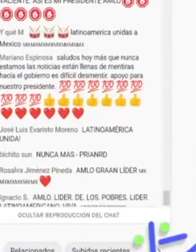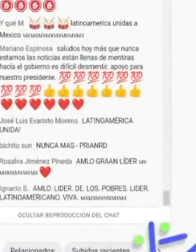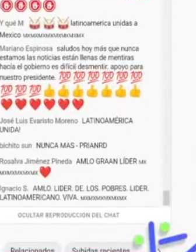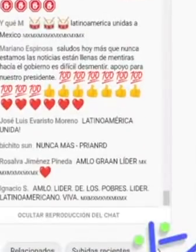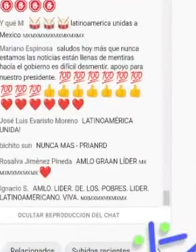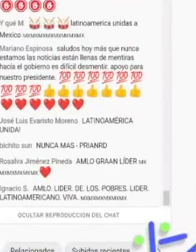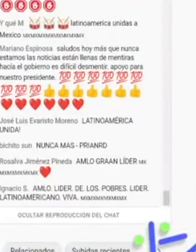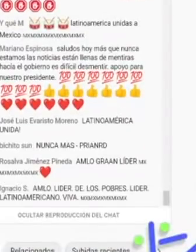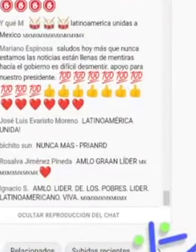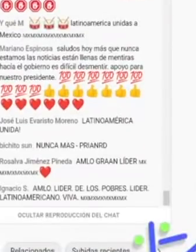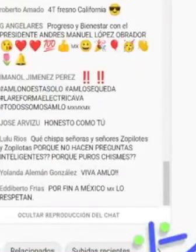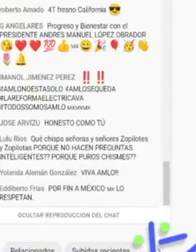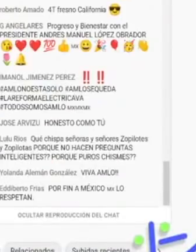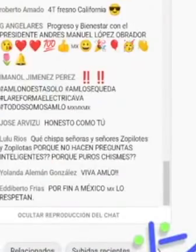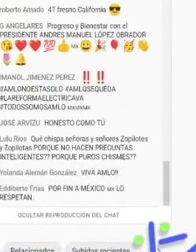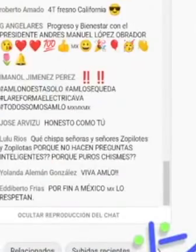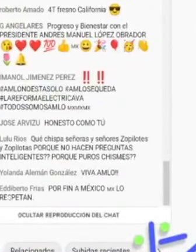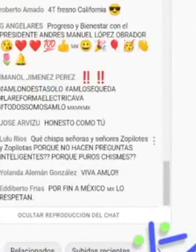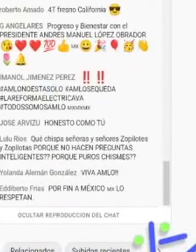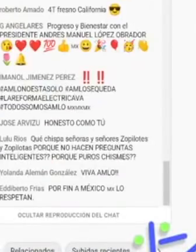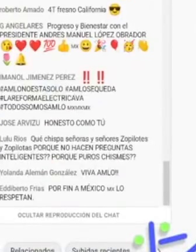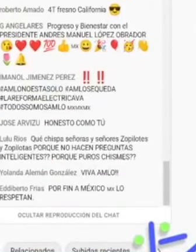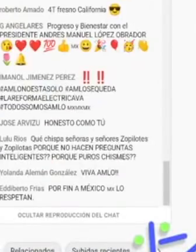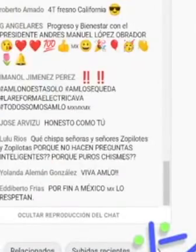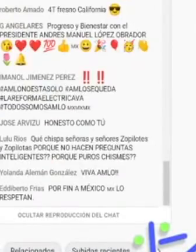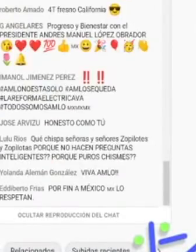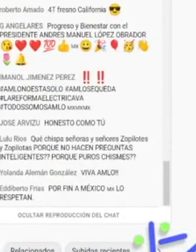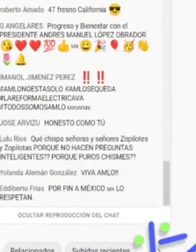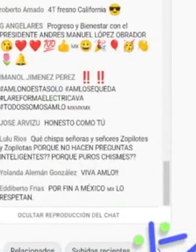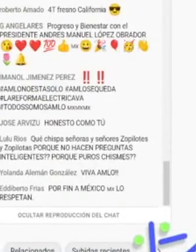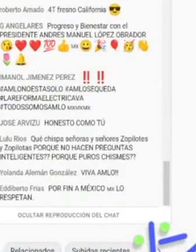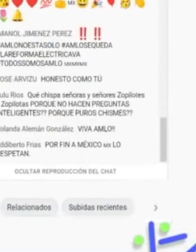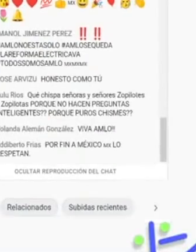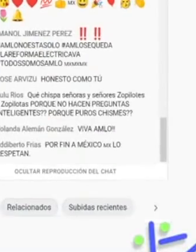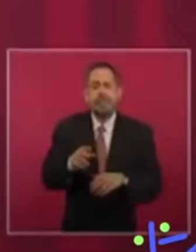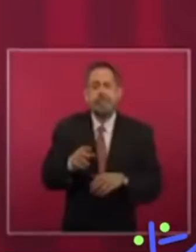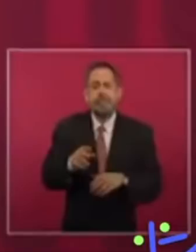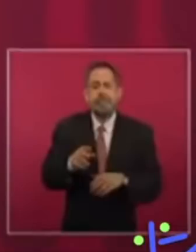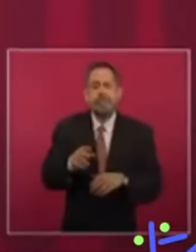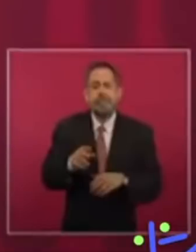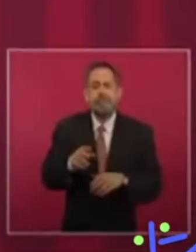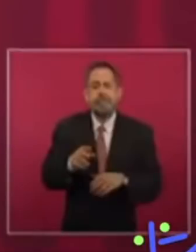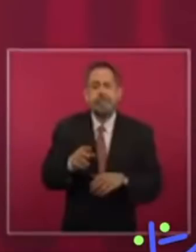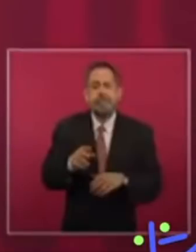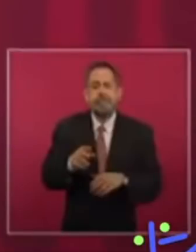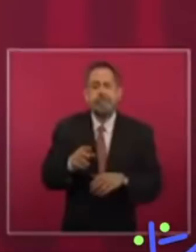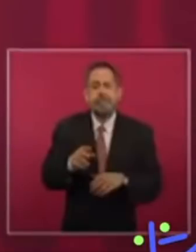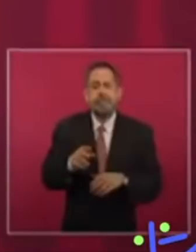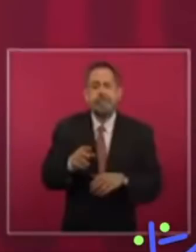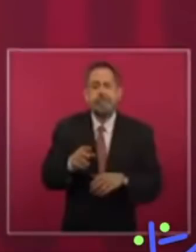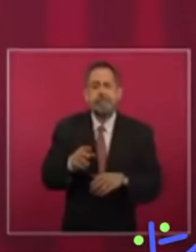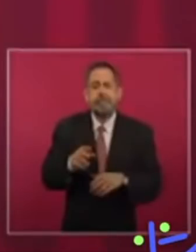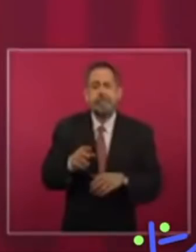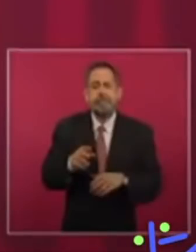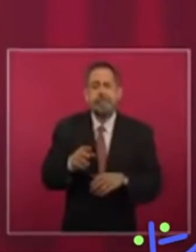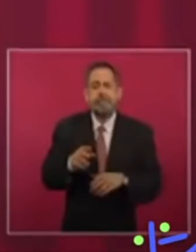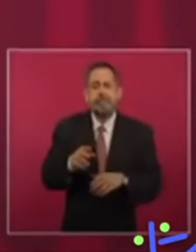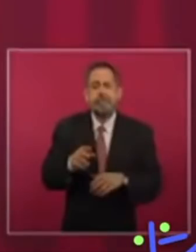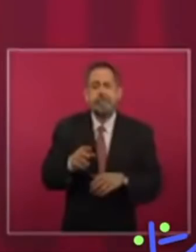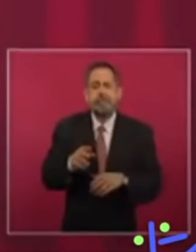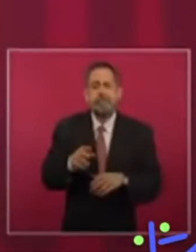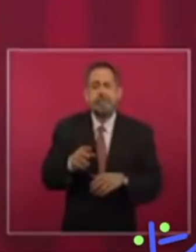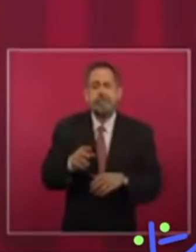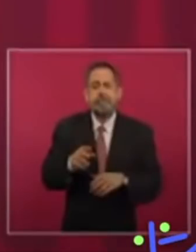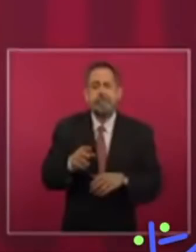o realizar un proyecto para unificar a América. La neta sería algo histórico, cabe mencionar. Así como